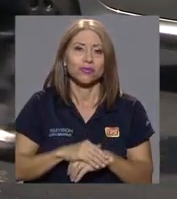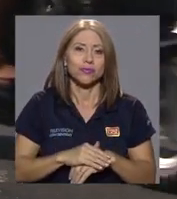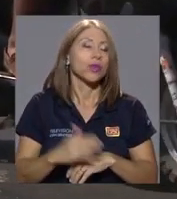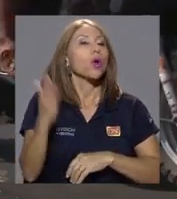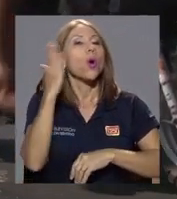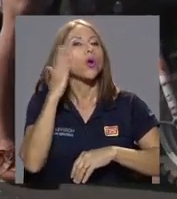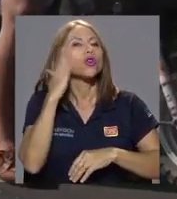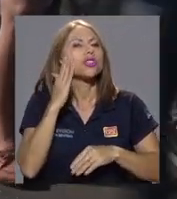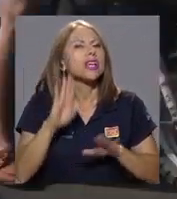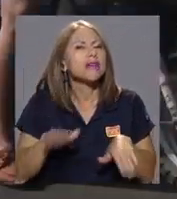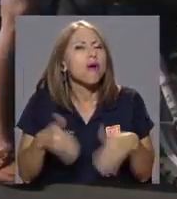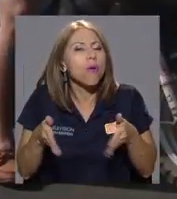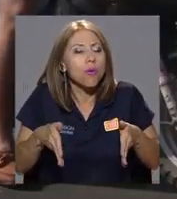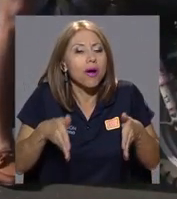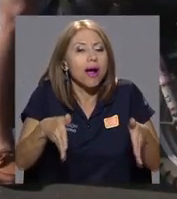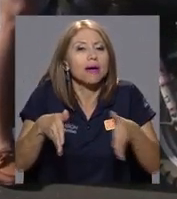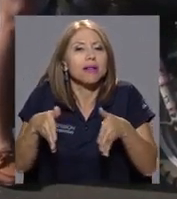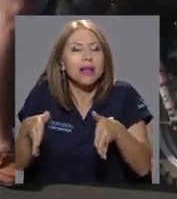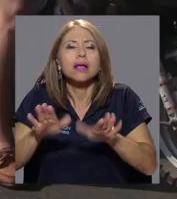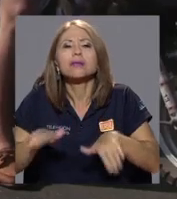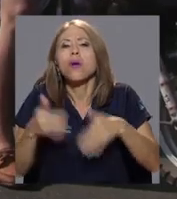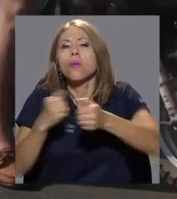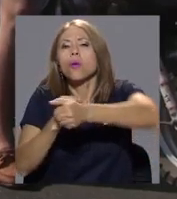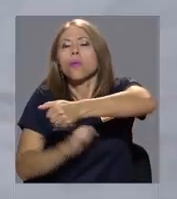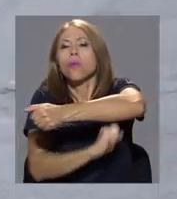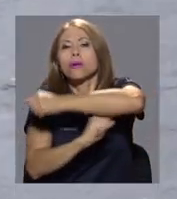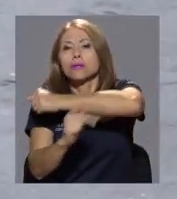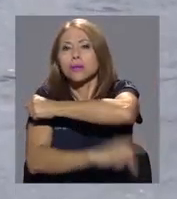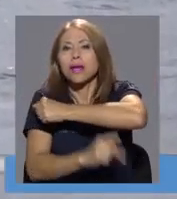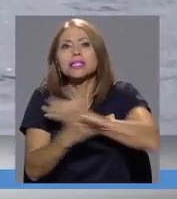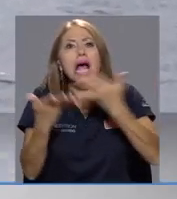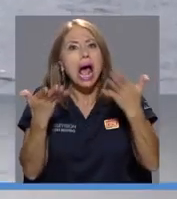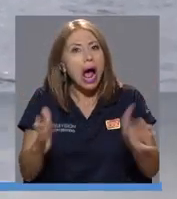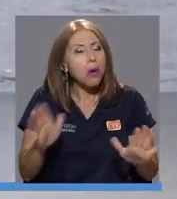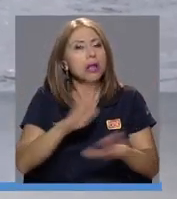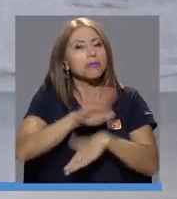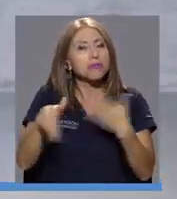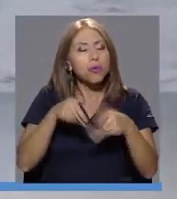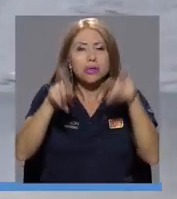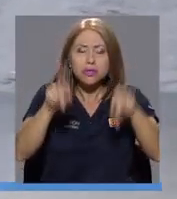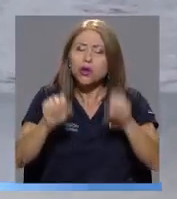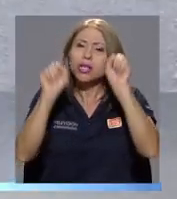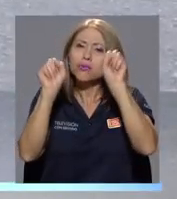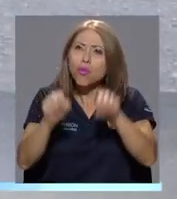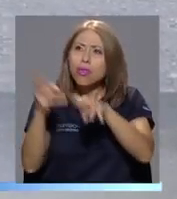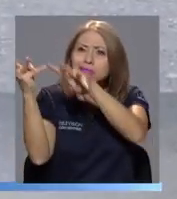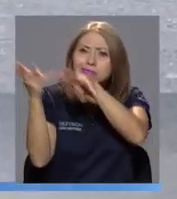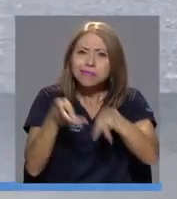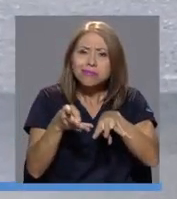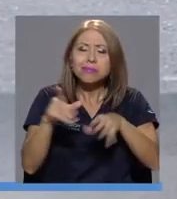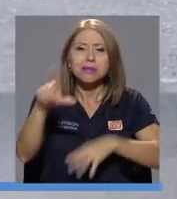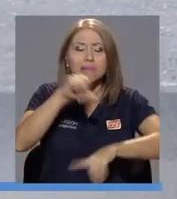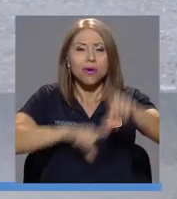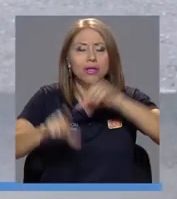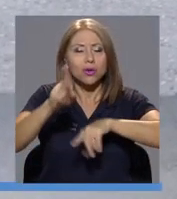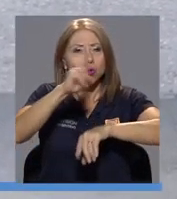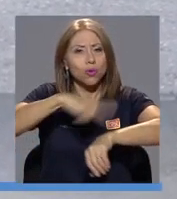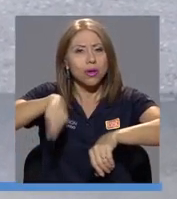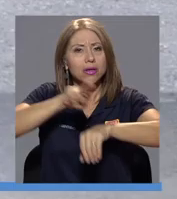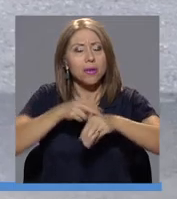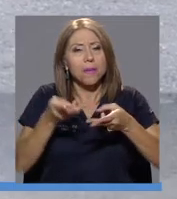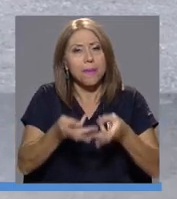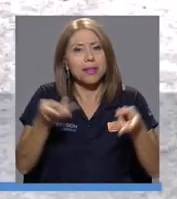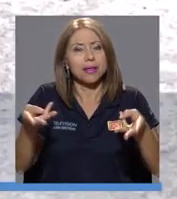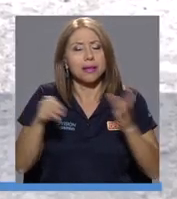Conocer el estado de las carreteras y puentes del país está ahora al alcance de toda la ciudadanía. El Laboratorio Nacional de